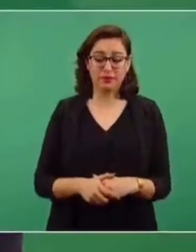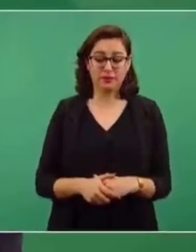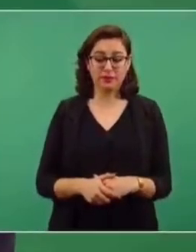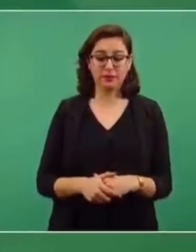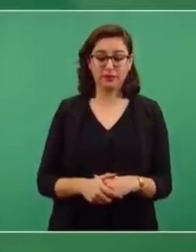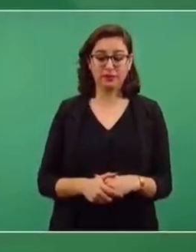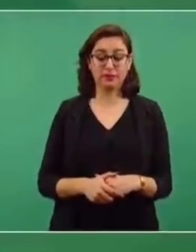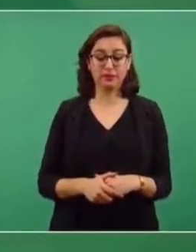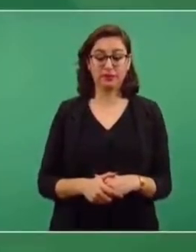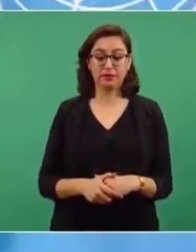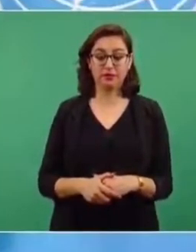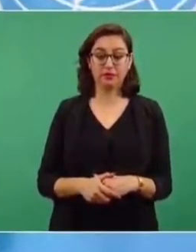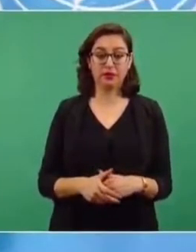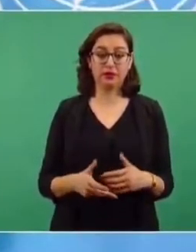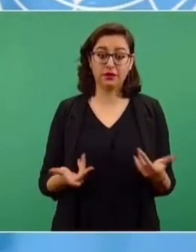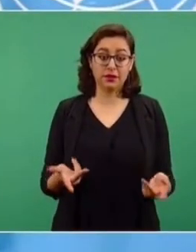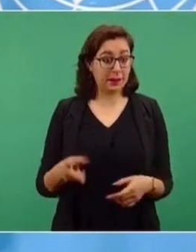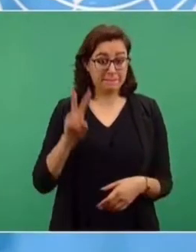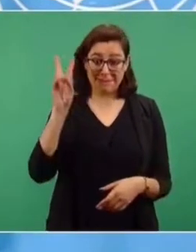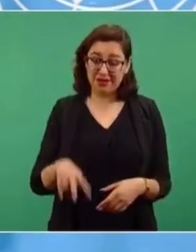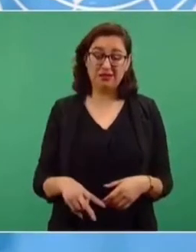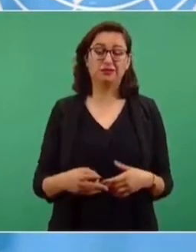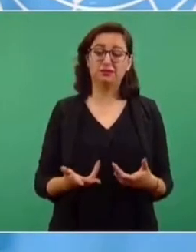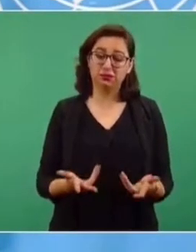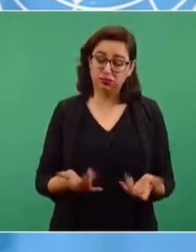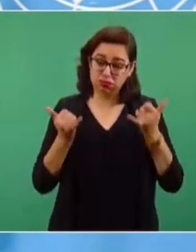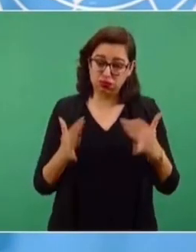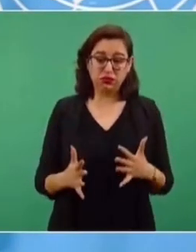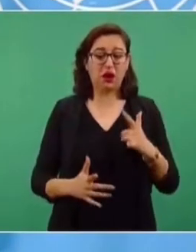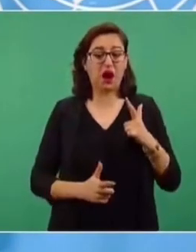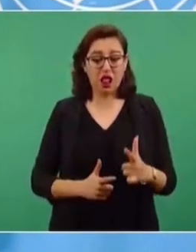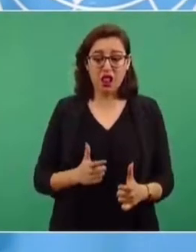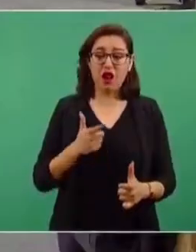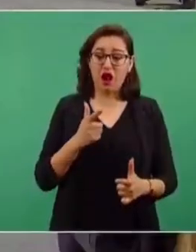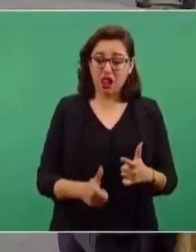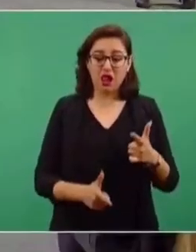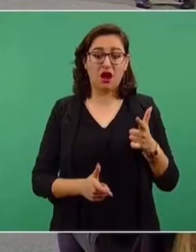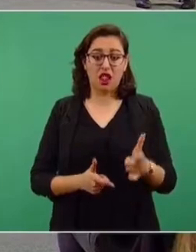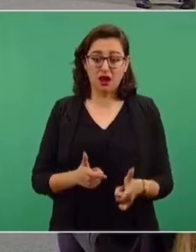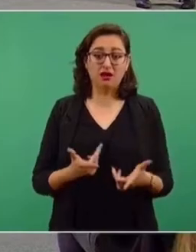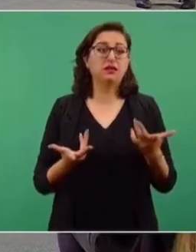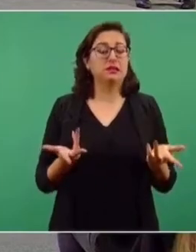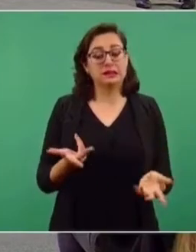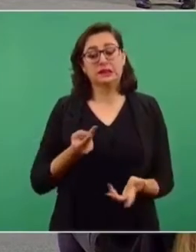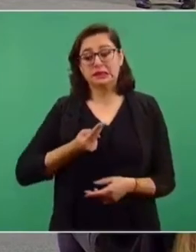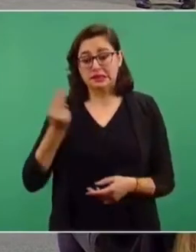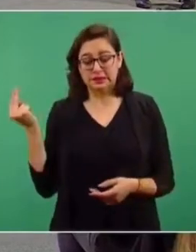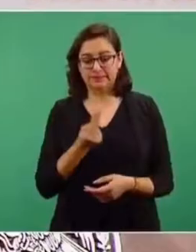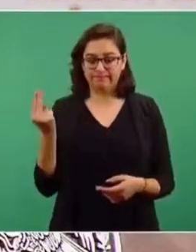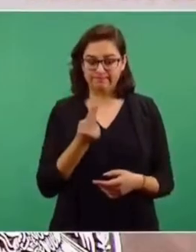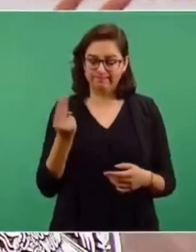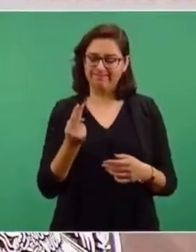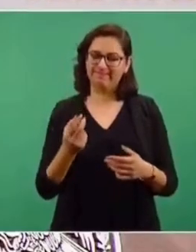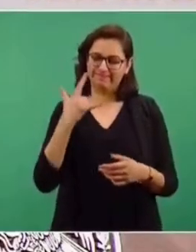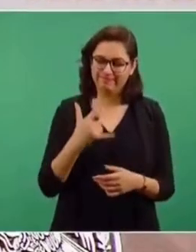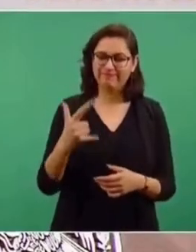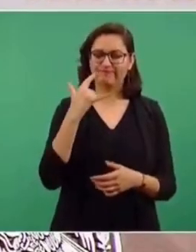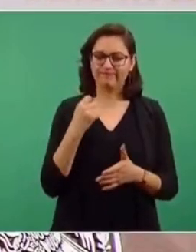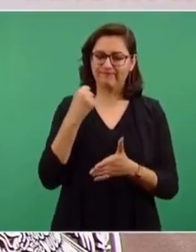cuerpos de avance lento. Entonces, se requiere empujar